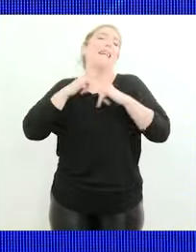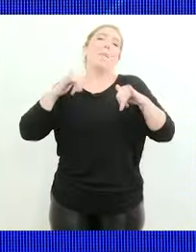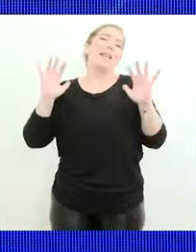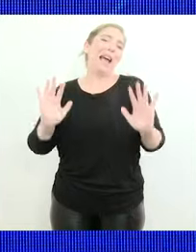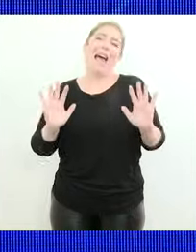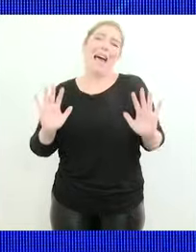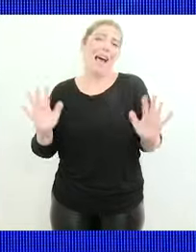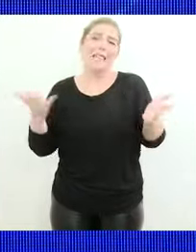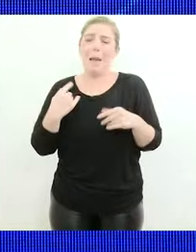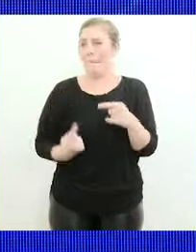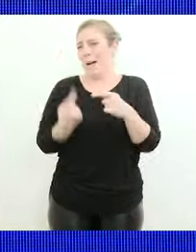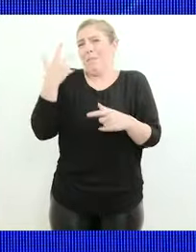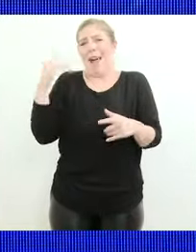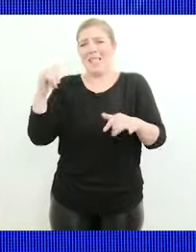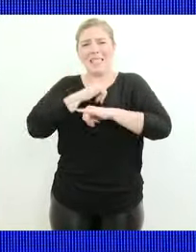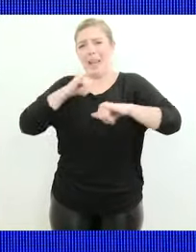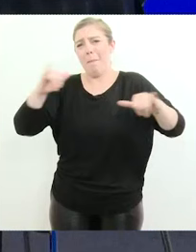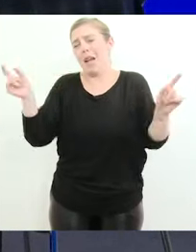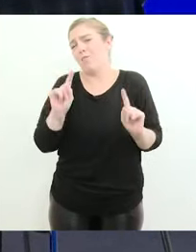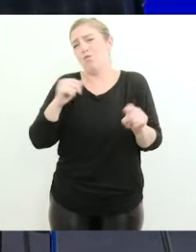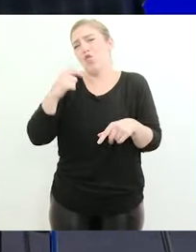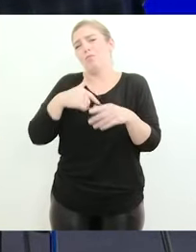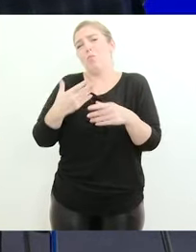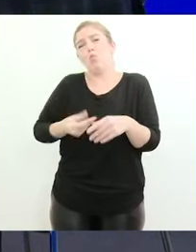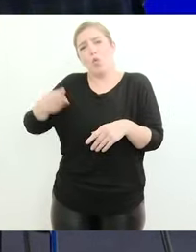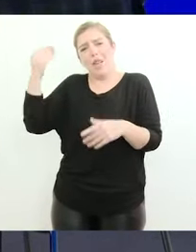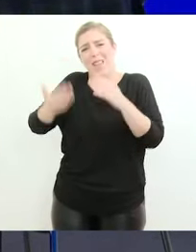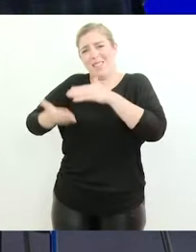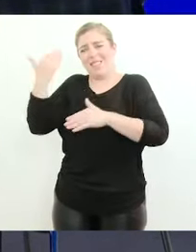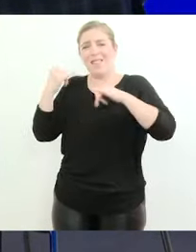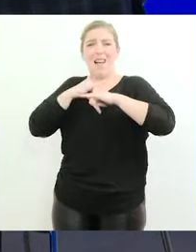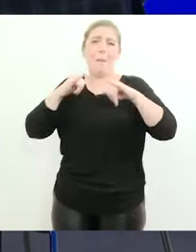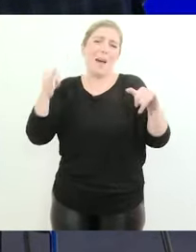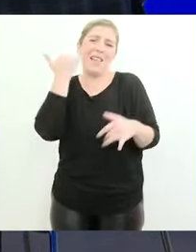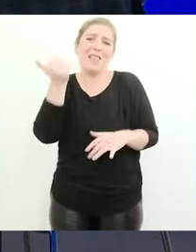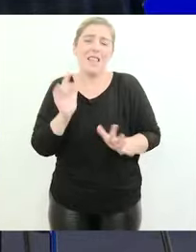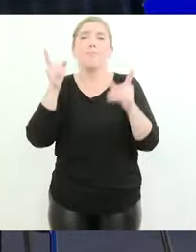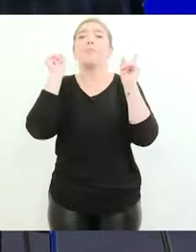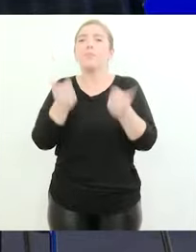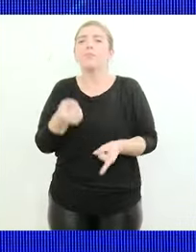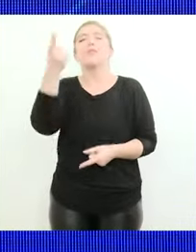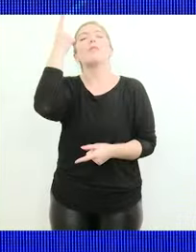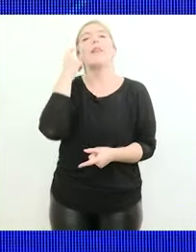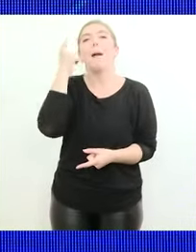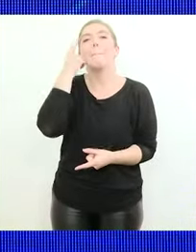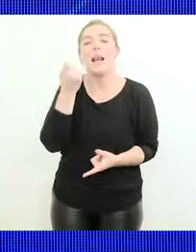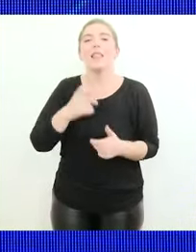así. No es mi primer campaña. Tengo varias campañas en la espalda. Tengo también el aprendizaje